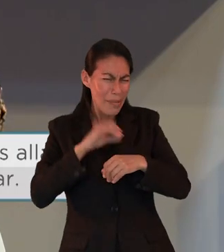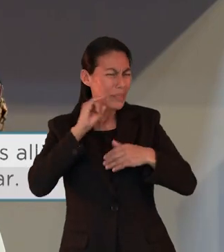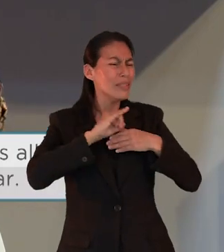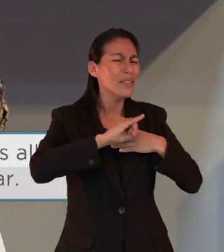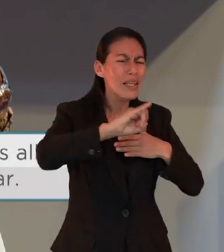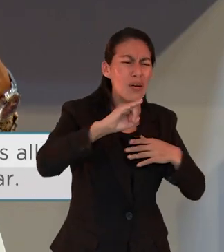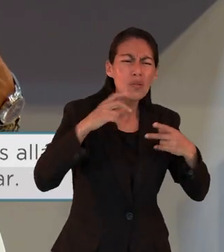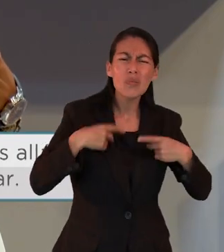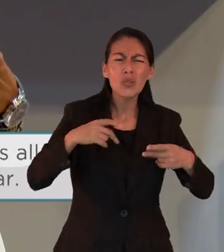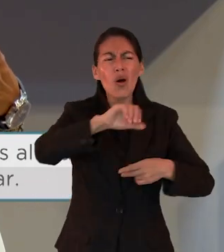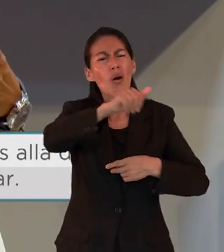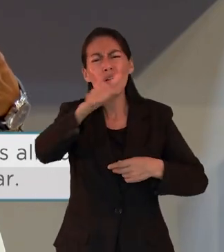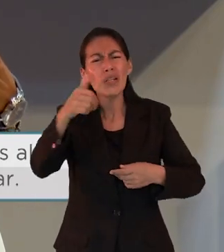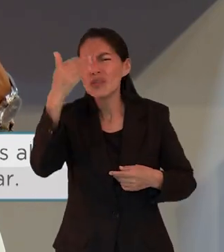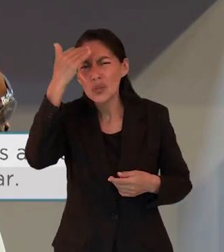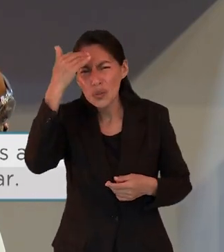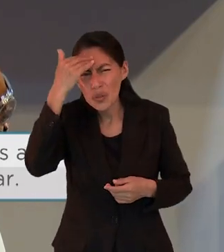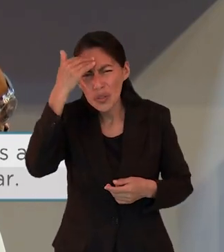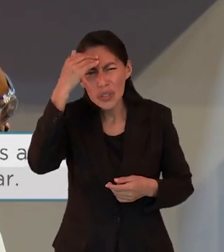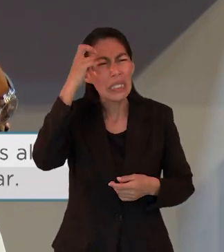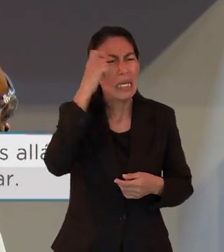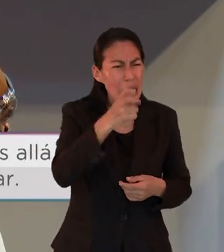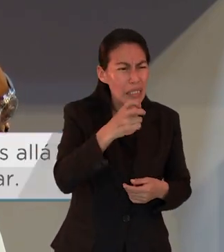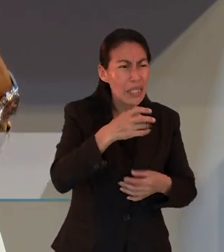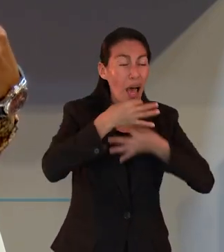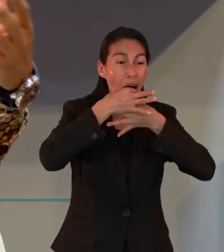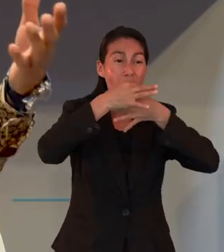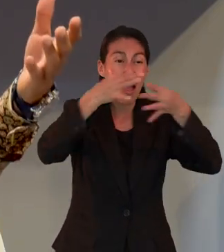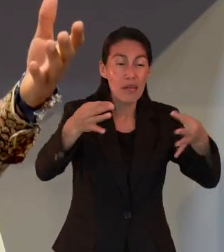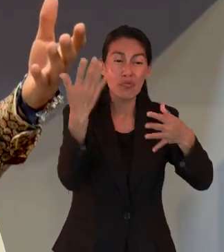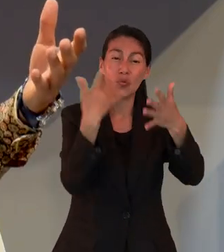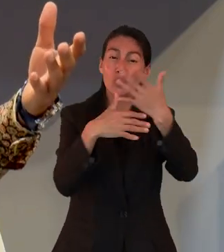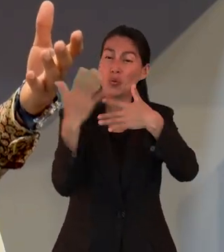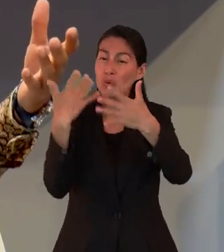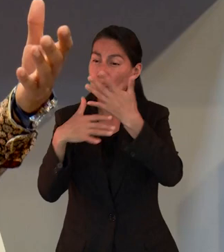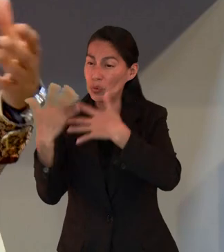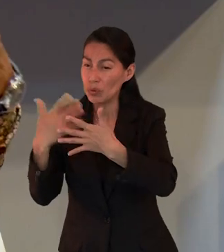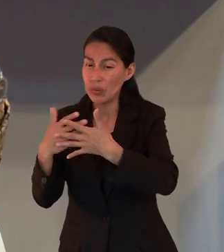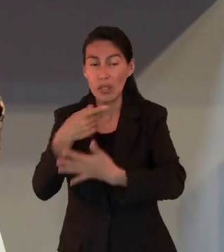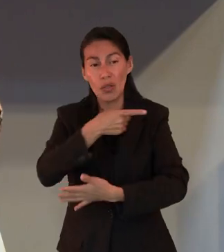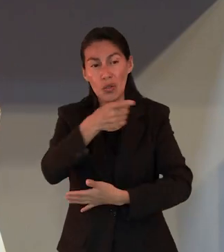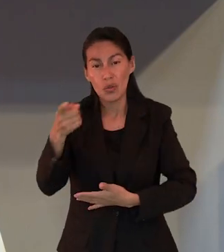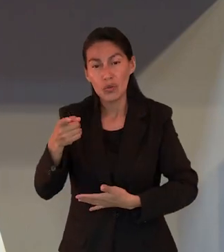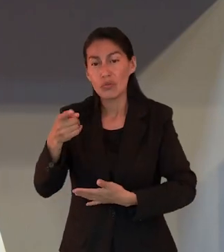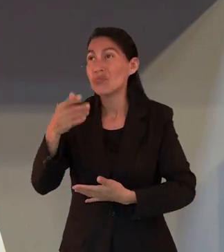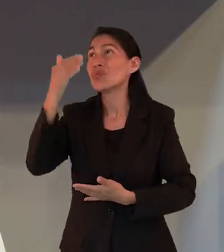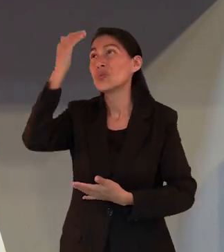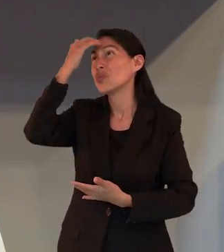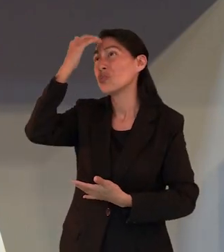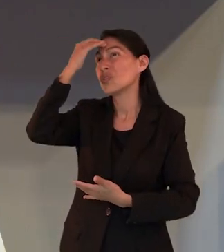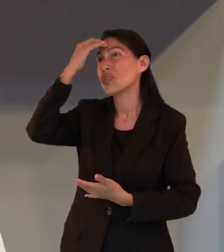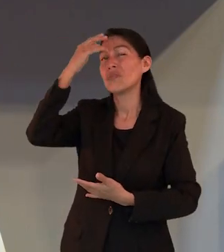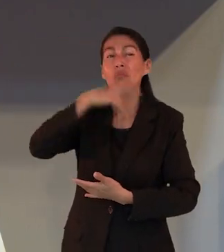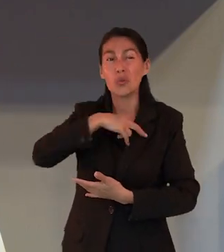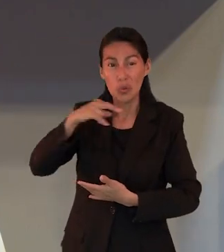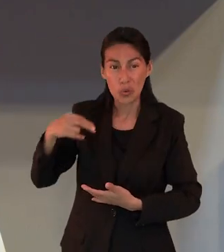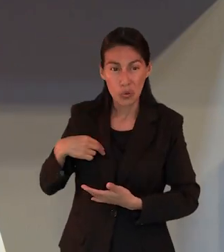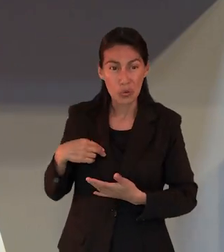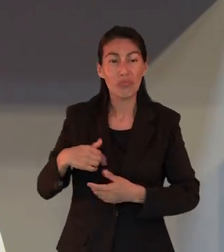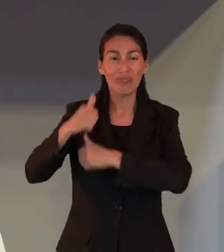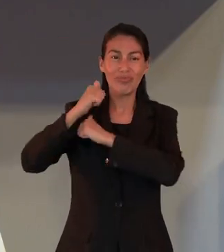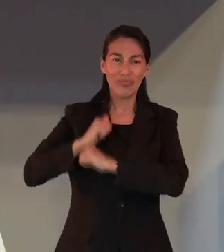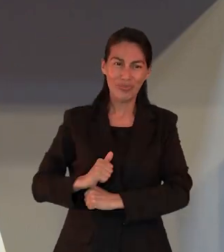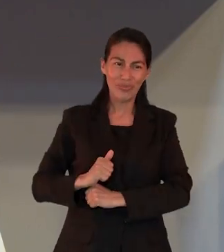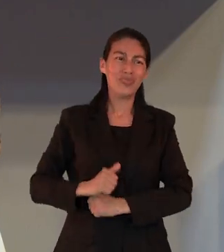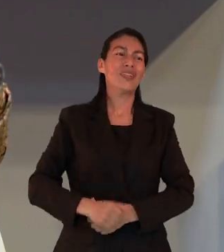más allá de lo que podamos nosotros pensar que podemos llegar o de lo que conocemos en